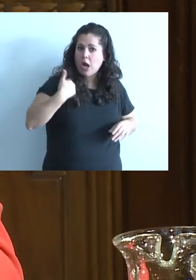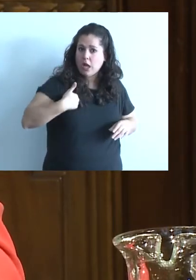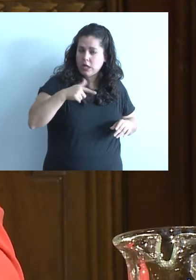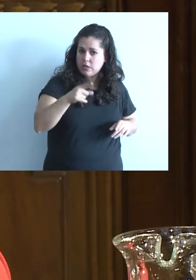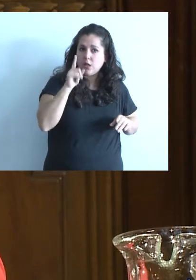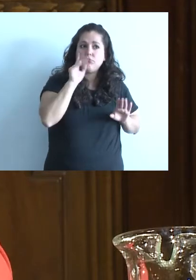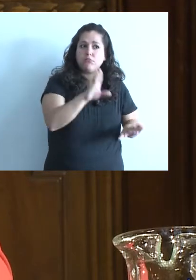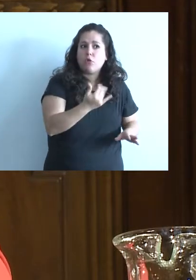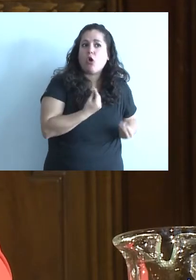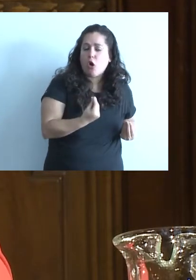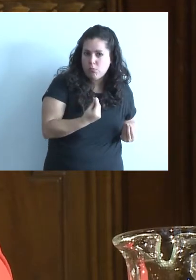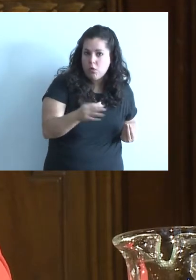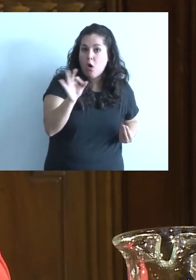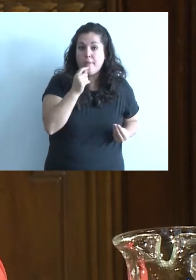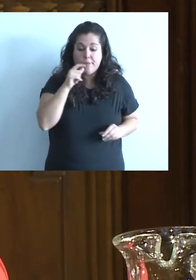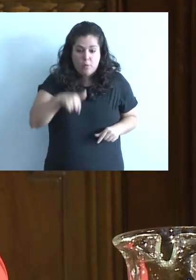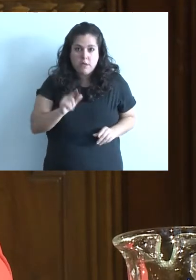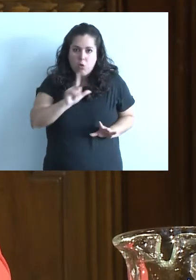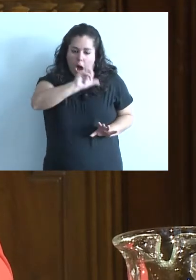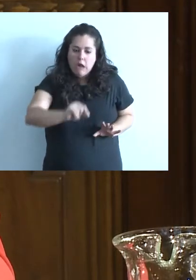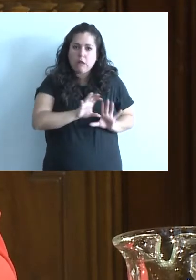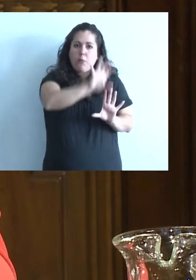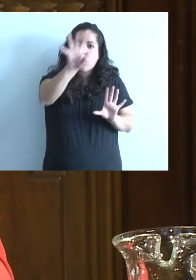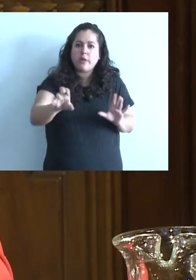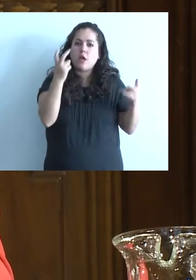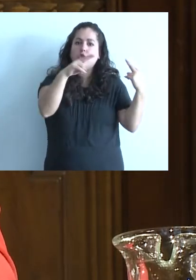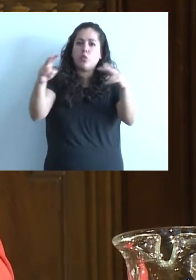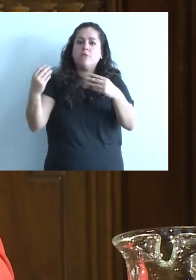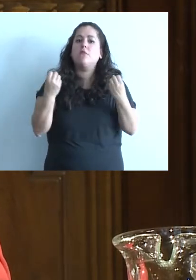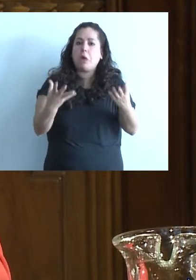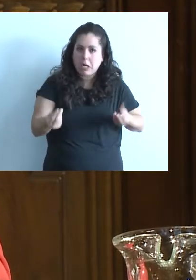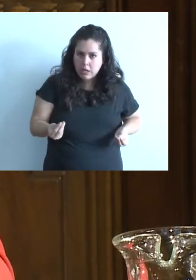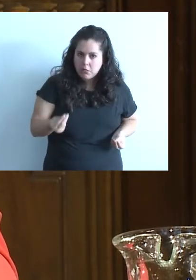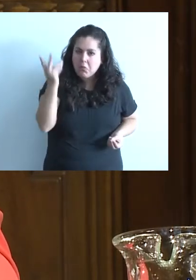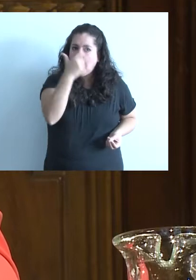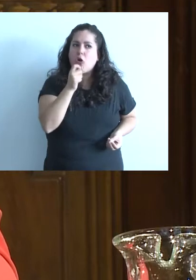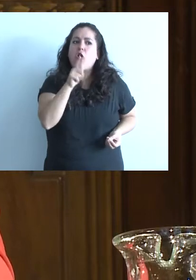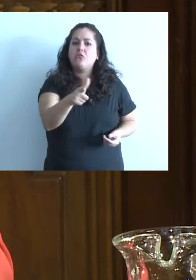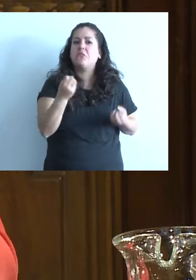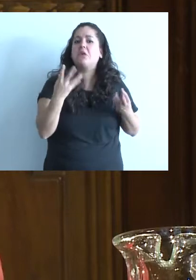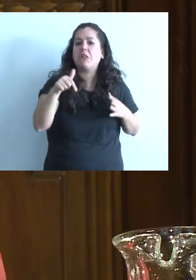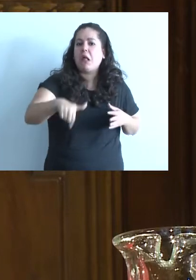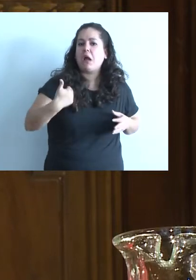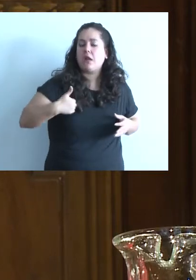la Argentina o los propios, ¿no es cierto? El turismo interno. ¿Qué está sucediendo con los hostels? A ver si podemos tener un